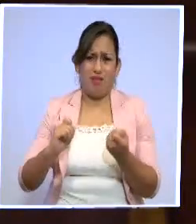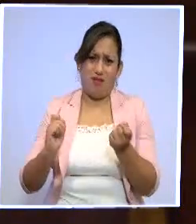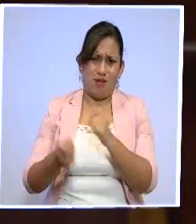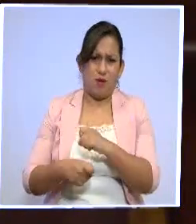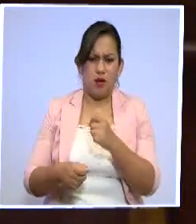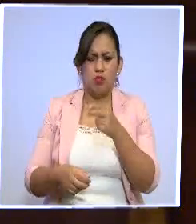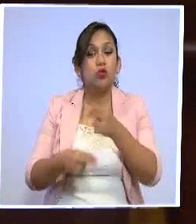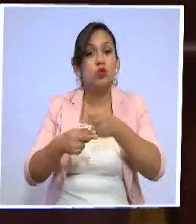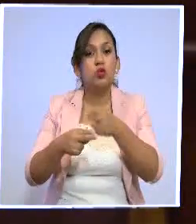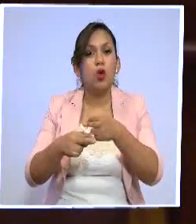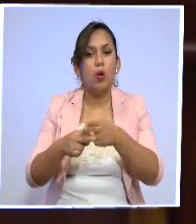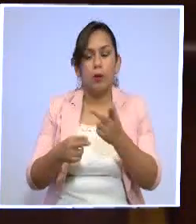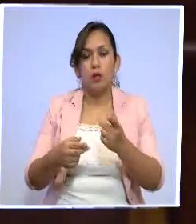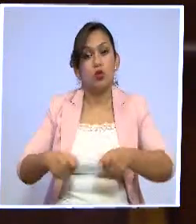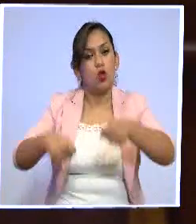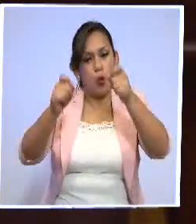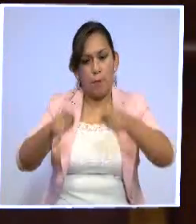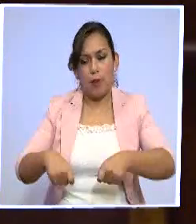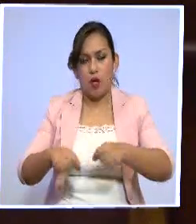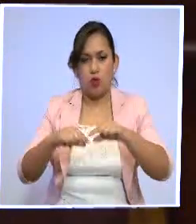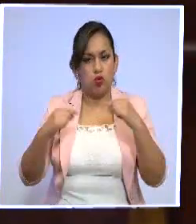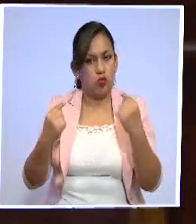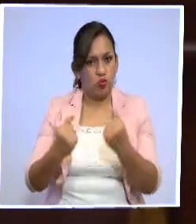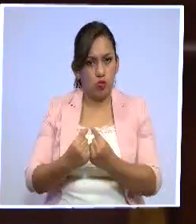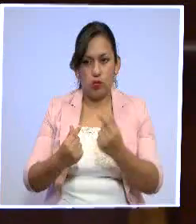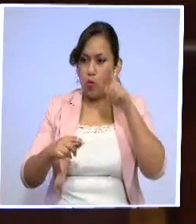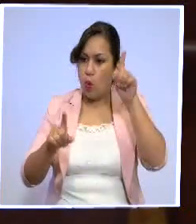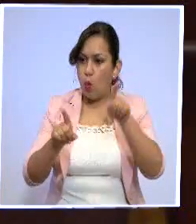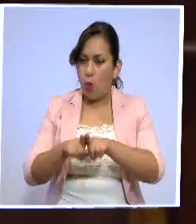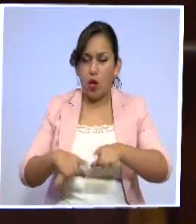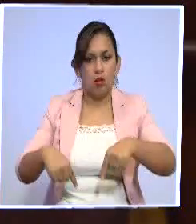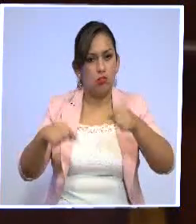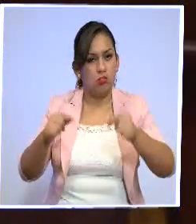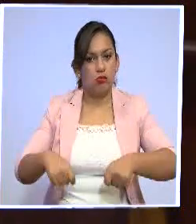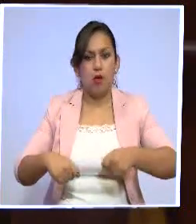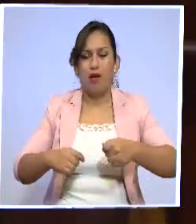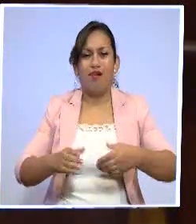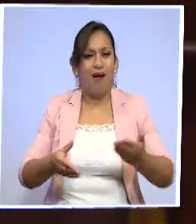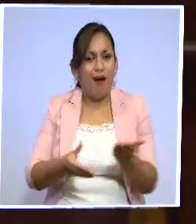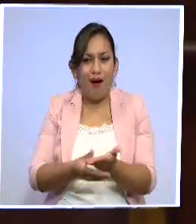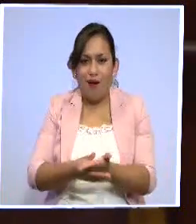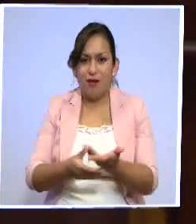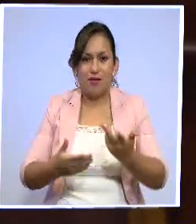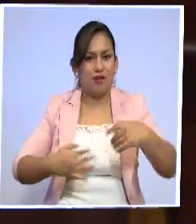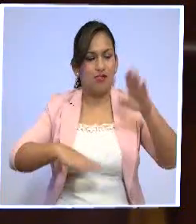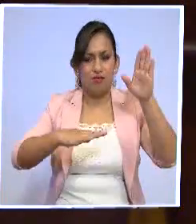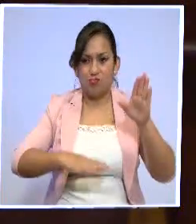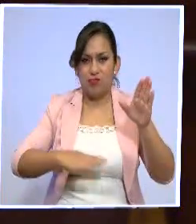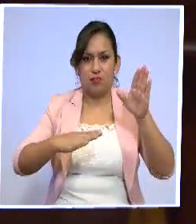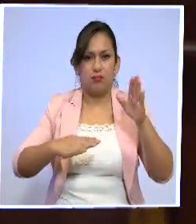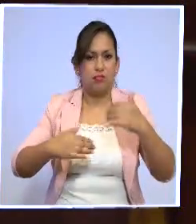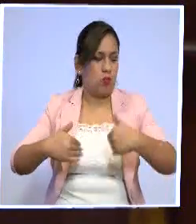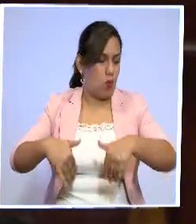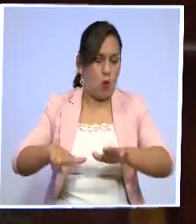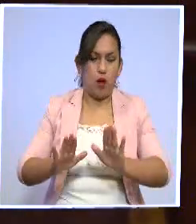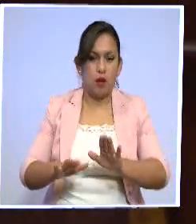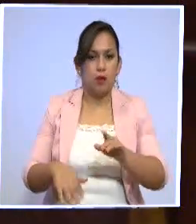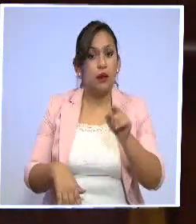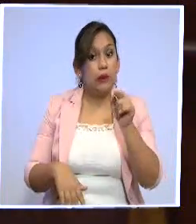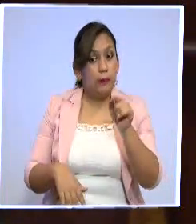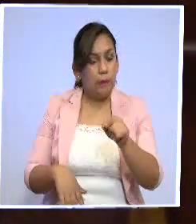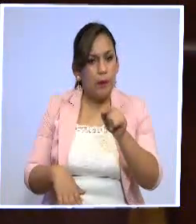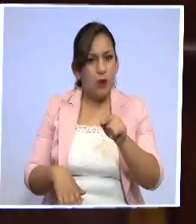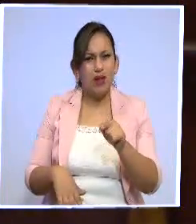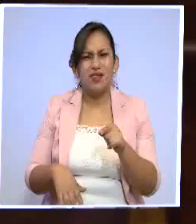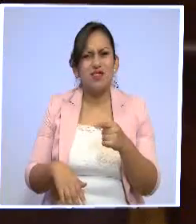refiero, puede ser convenio colectivo, acuerdo colectivo, pacto colectivo, acta, como quiera que sea, pero es el instrumento, cuál es